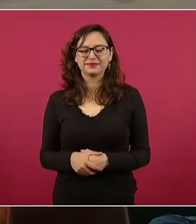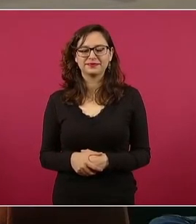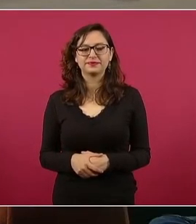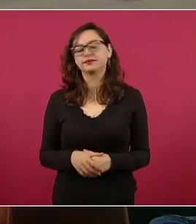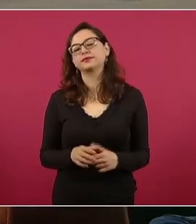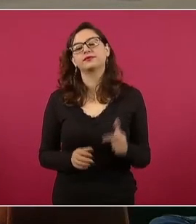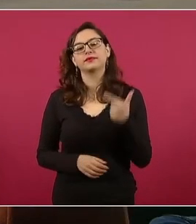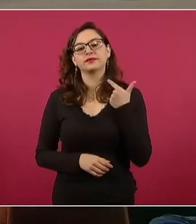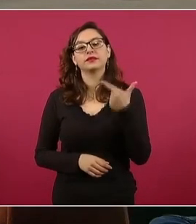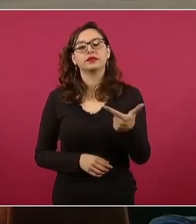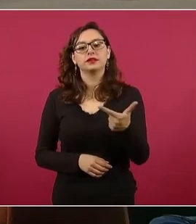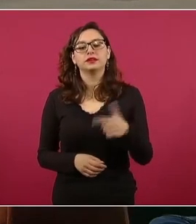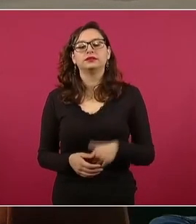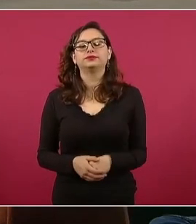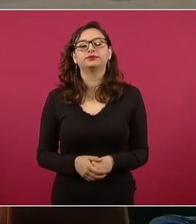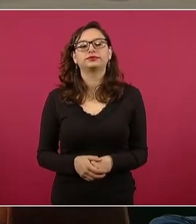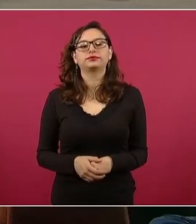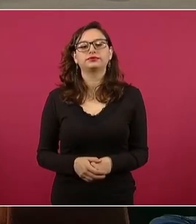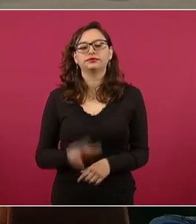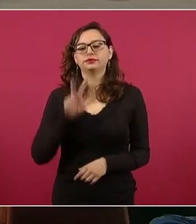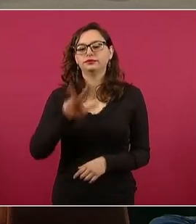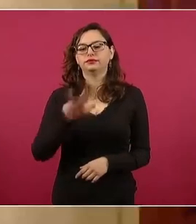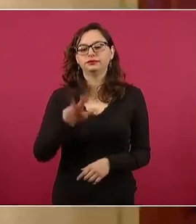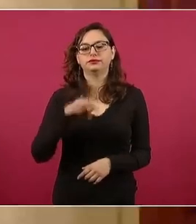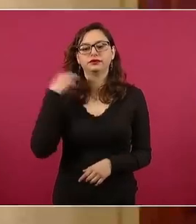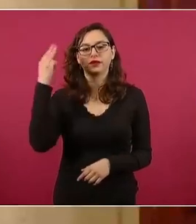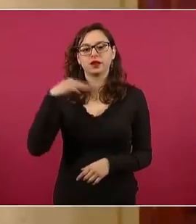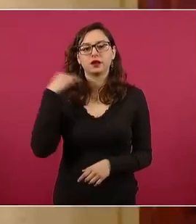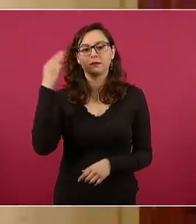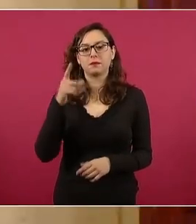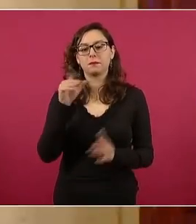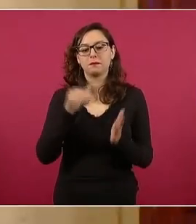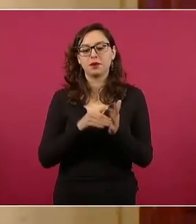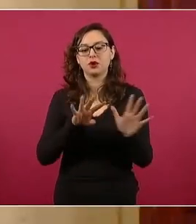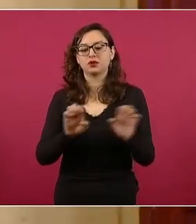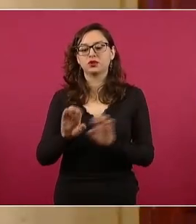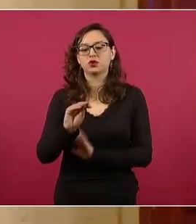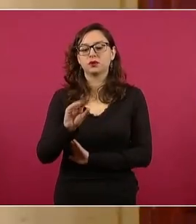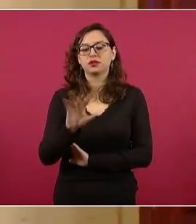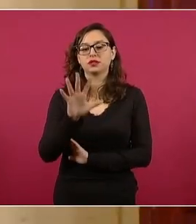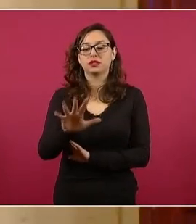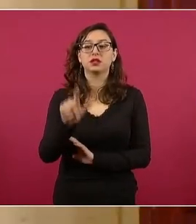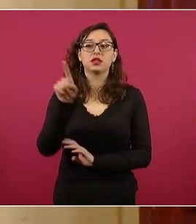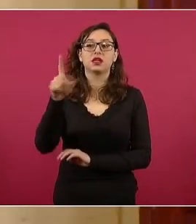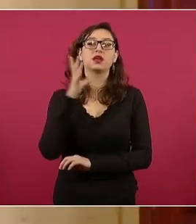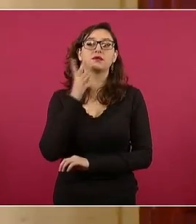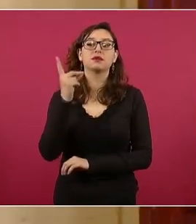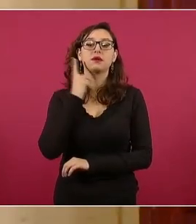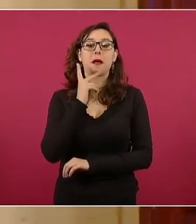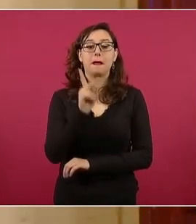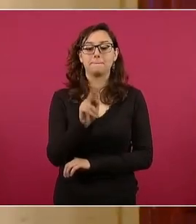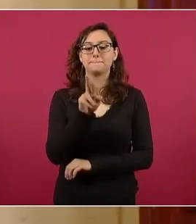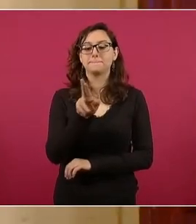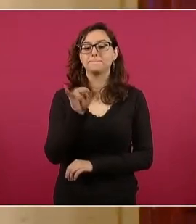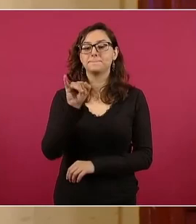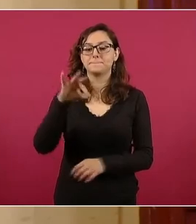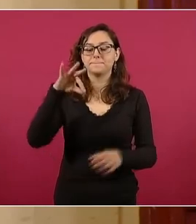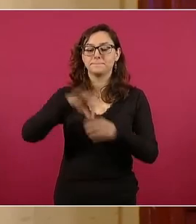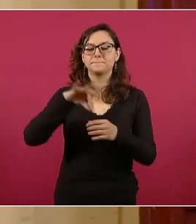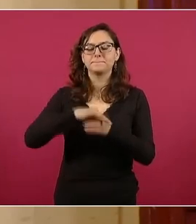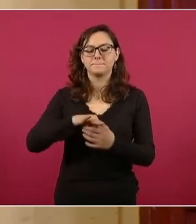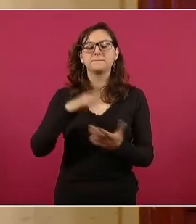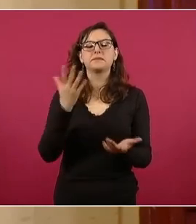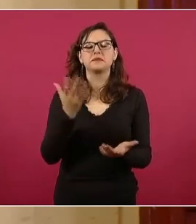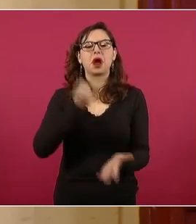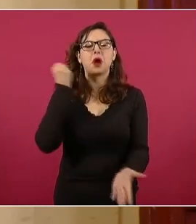Siete, 18 de marzo de 1995, la mayoría del PRI en la Cámara de Podados aprobó el aumento del IVA